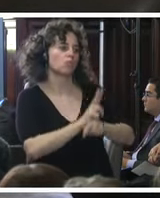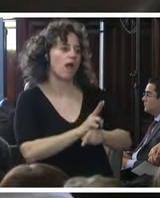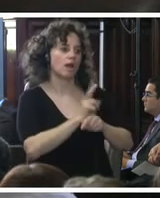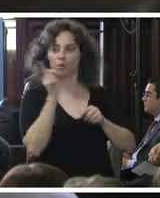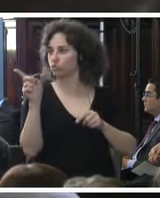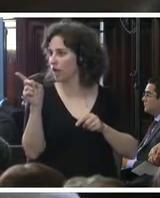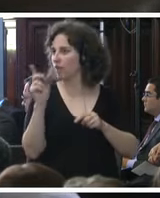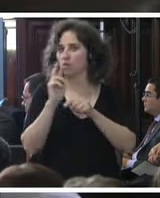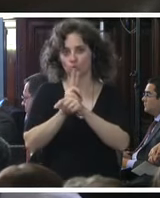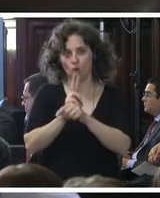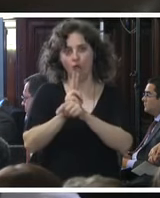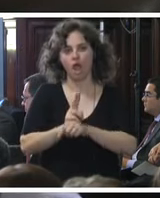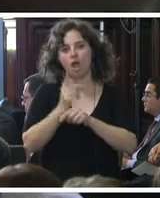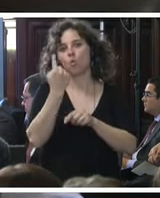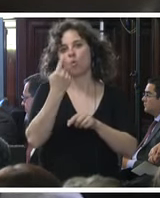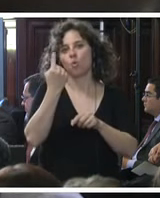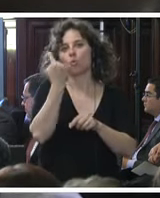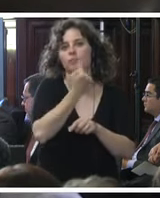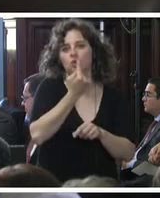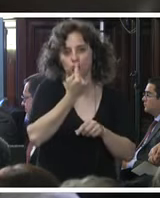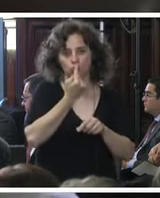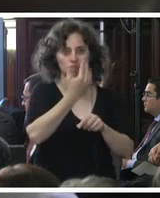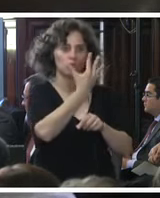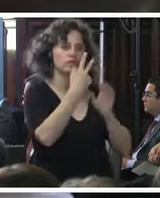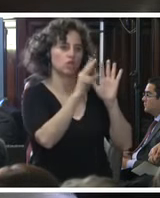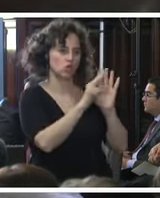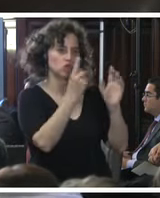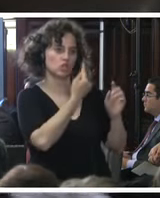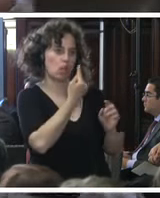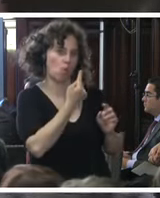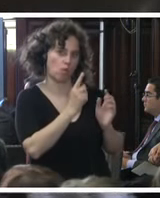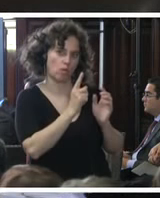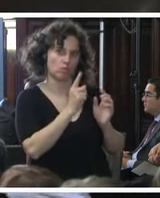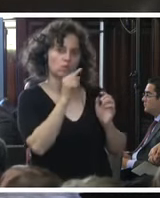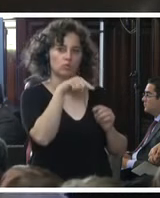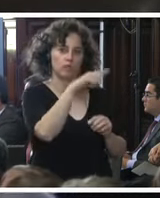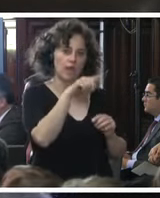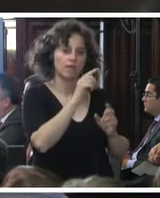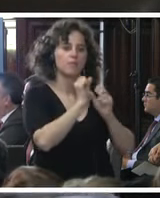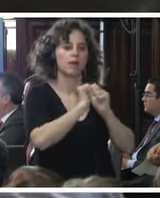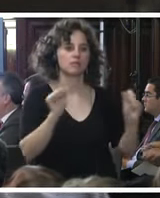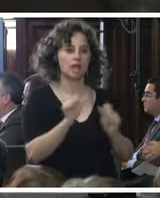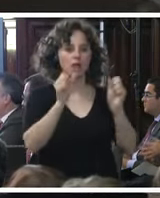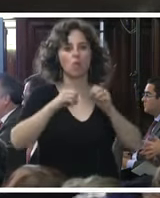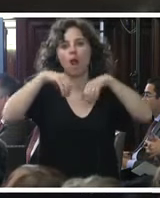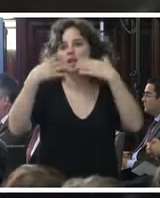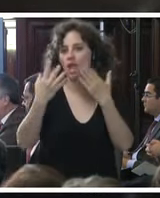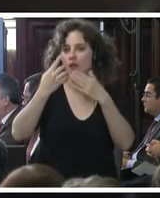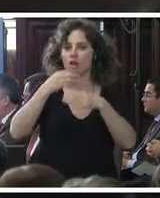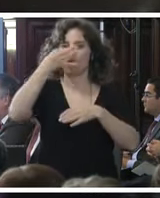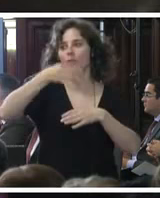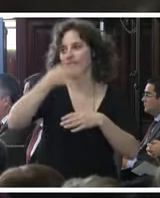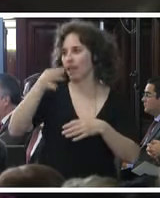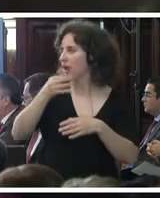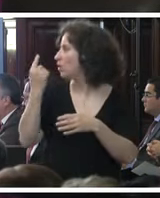ustedes usaran un único minuto y 58 segundos ustedes para hacer cualquier comentario que quieran hacer